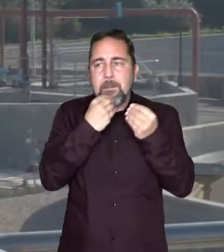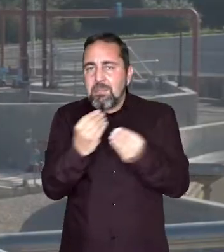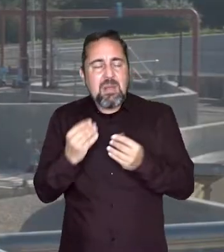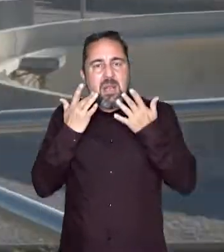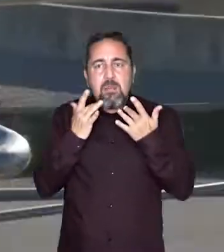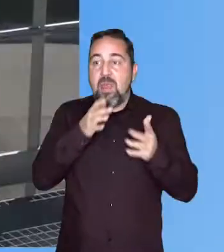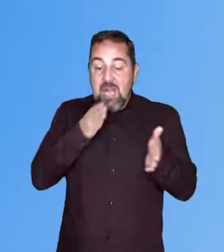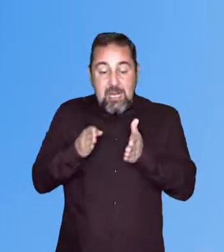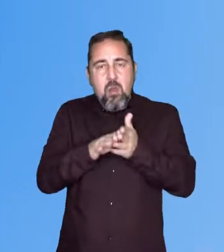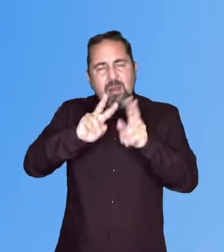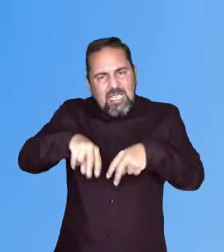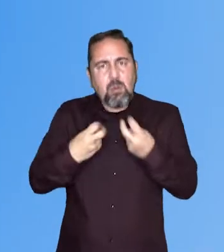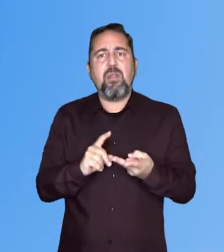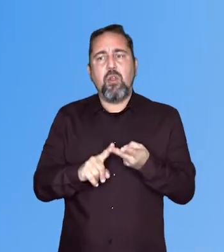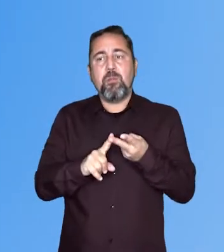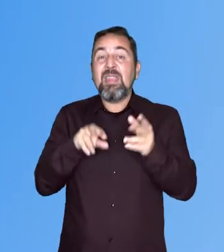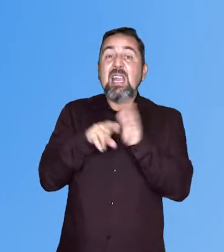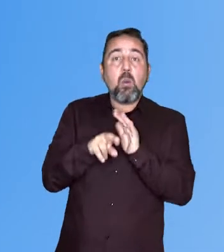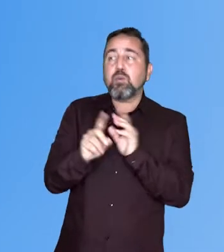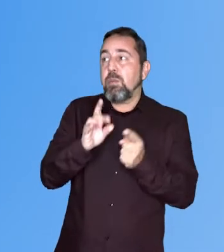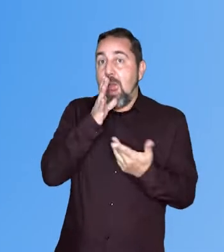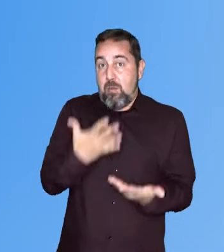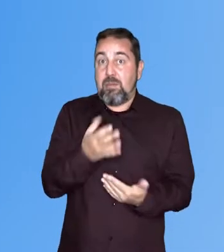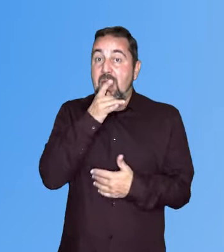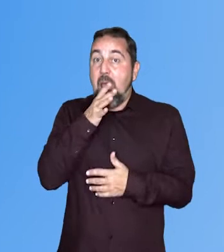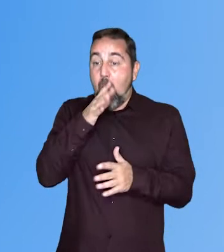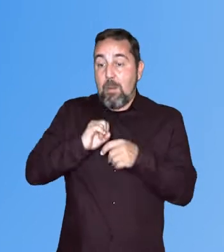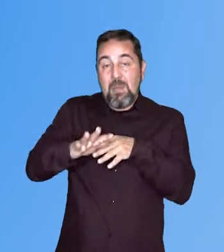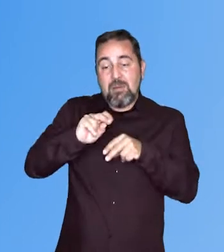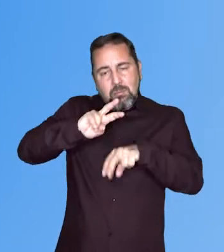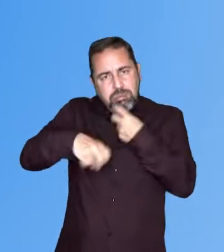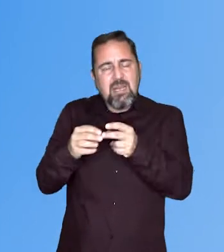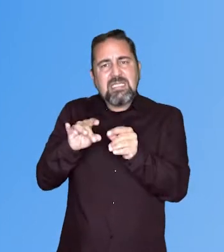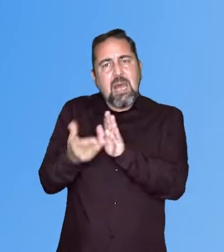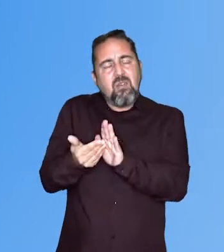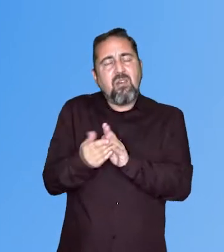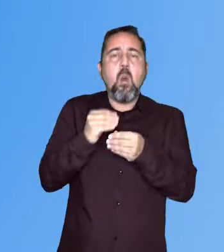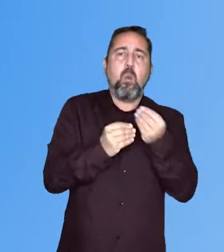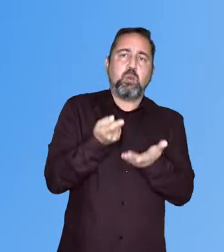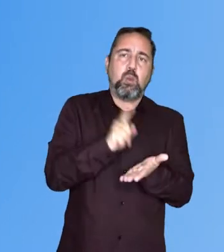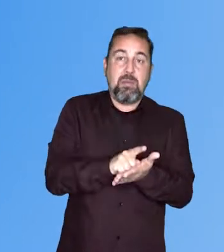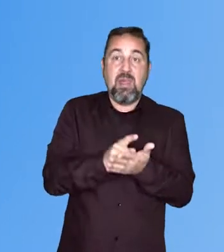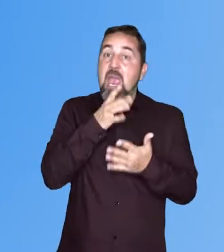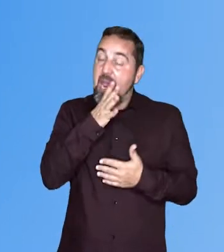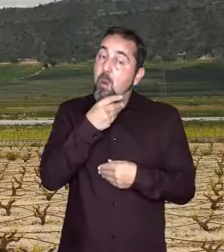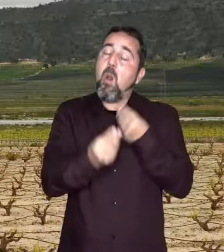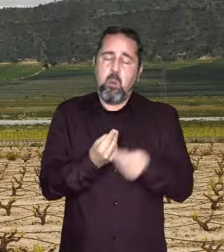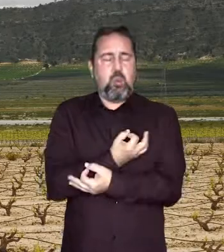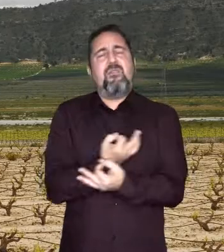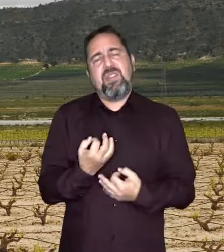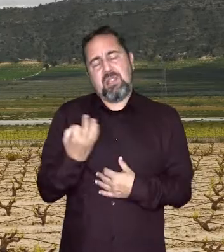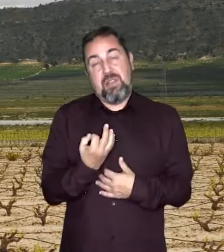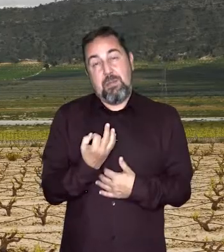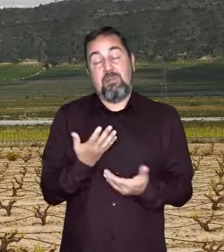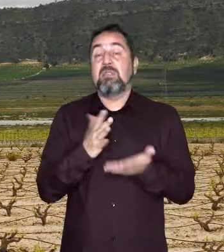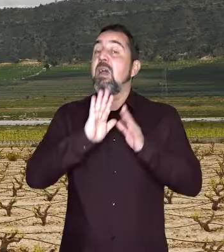depuración y saneamiento, de restauración fluvial, la utilización de recursos no convencionales, como es la desalinización y la reutilización, y el realizar un